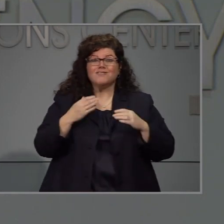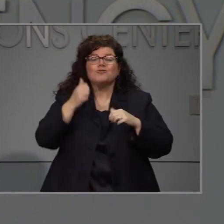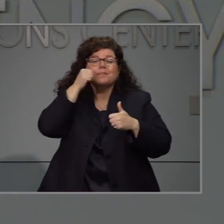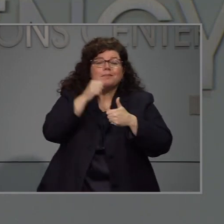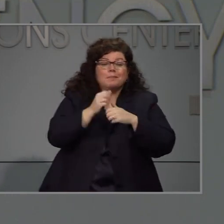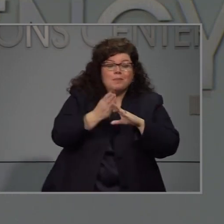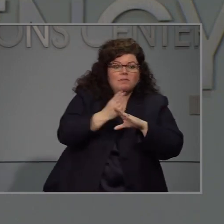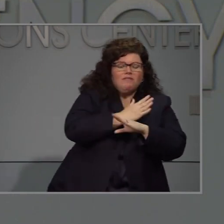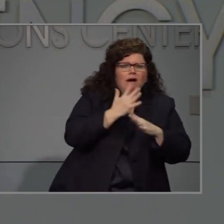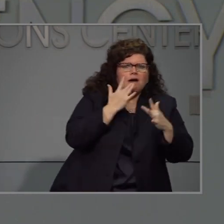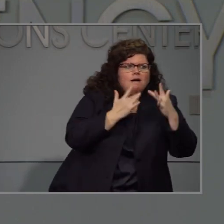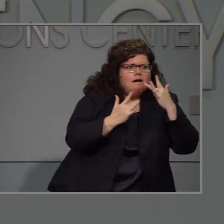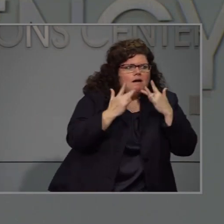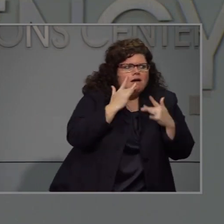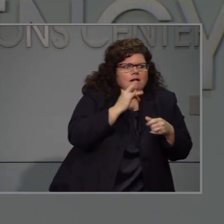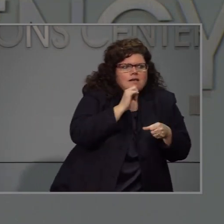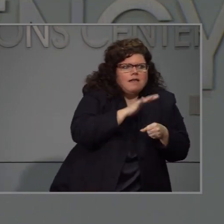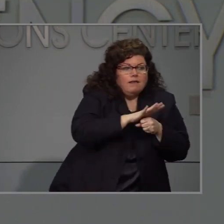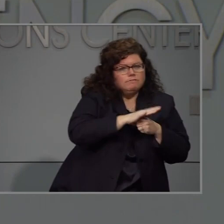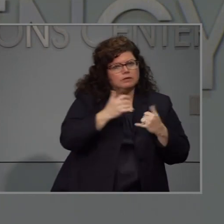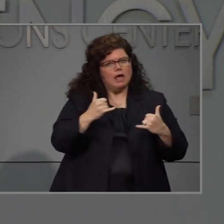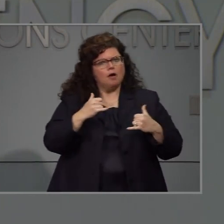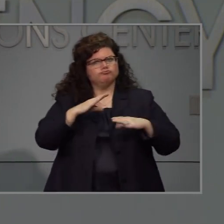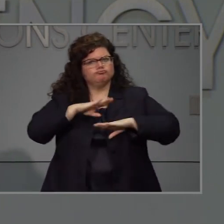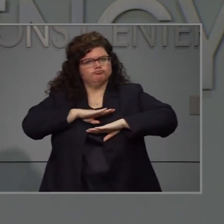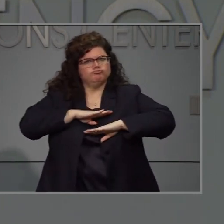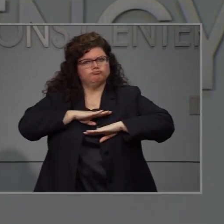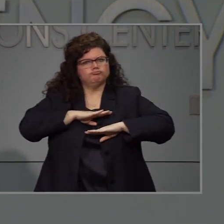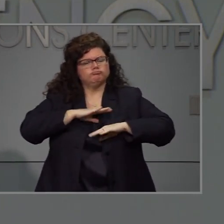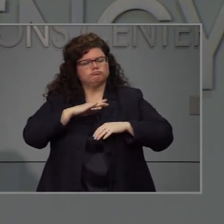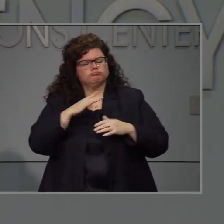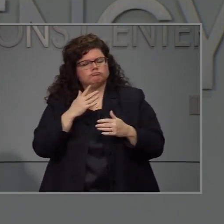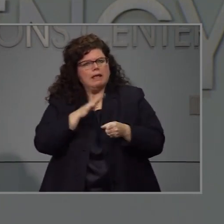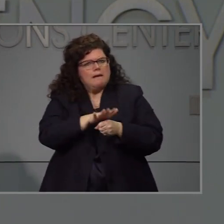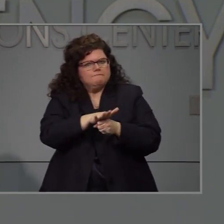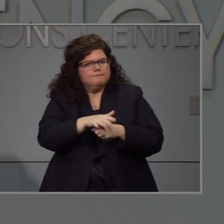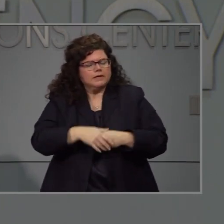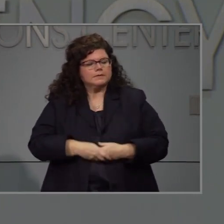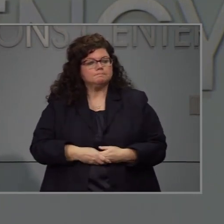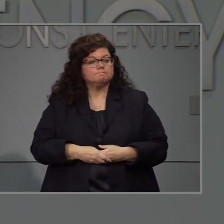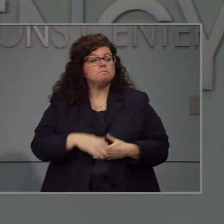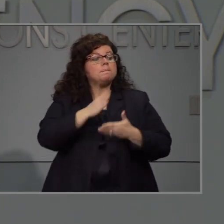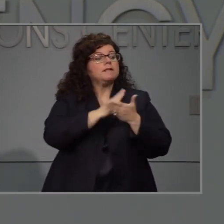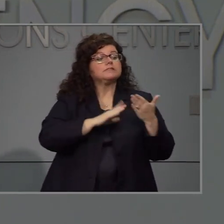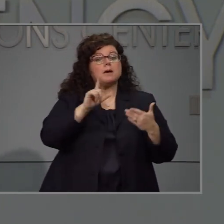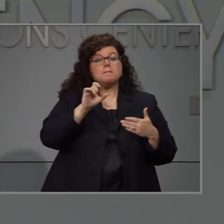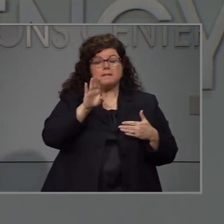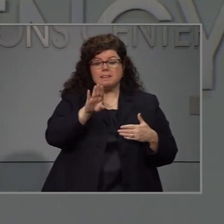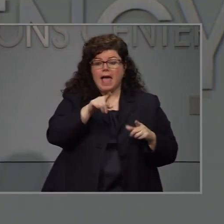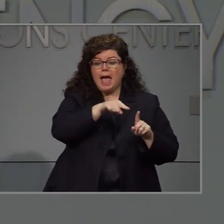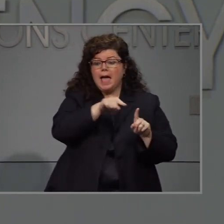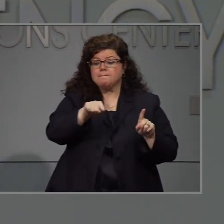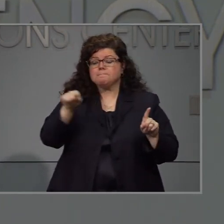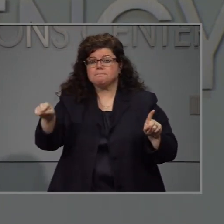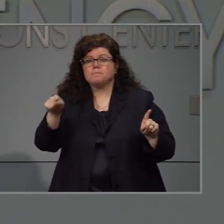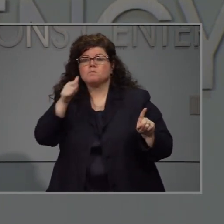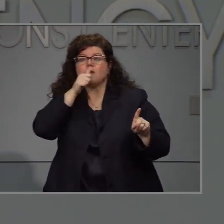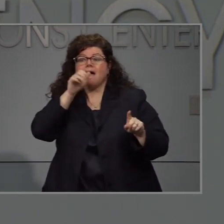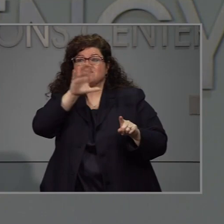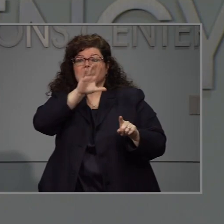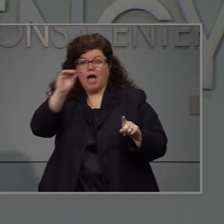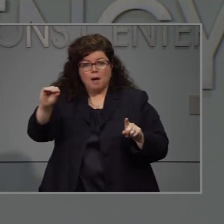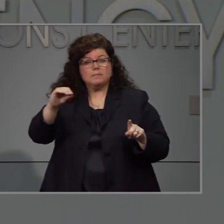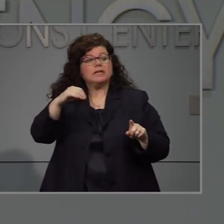estamos en mejor lugar que como hemos estado antes, pero hemos escuchado de los laboratorios de los hospitales que sus